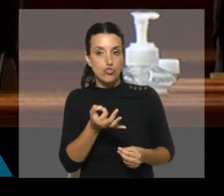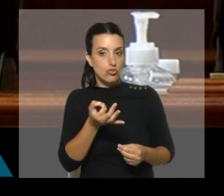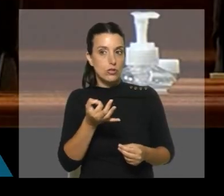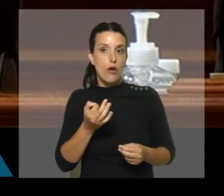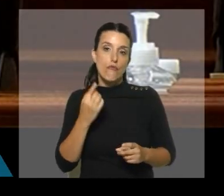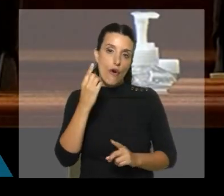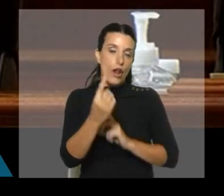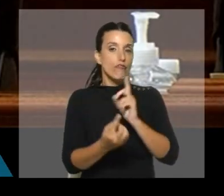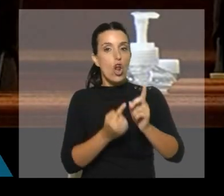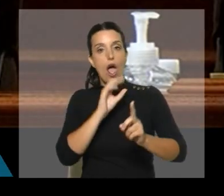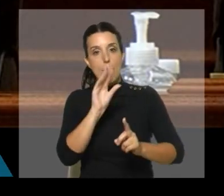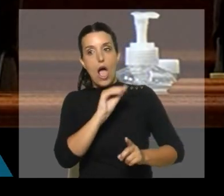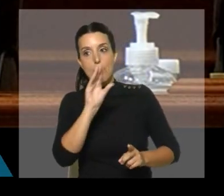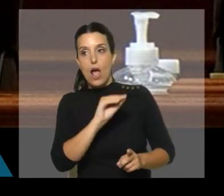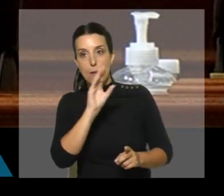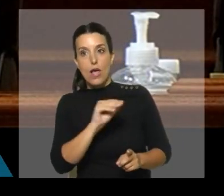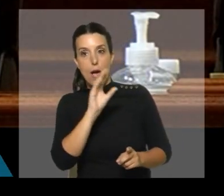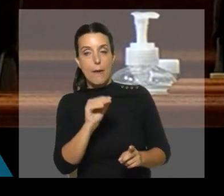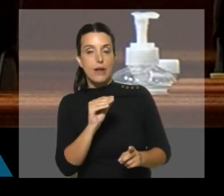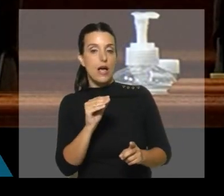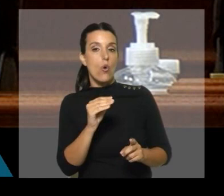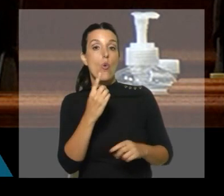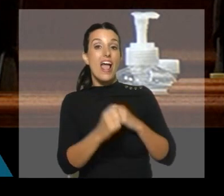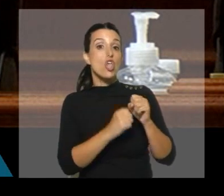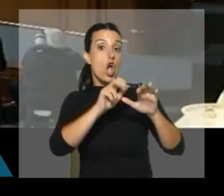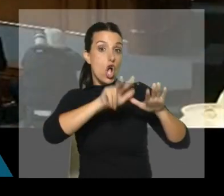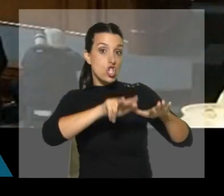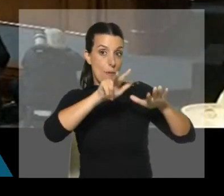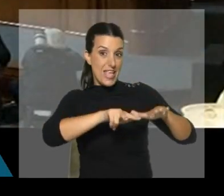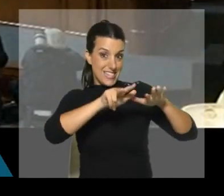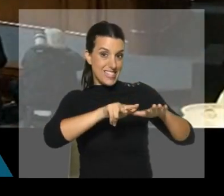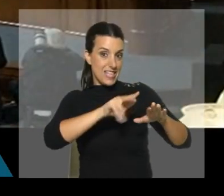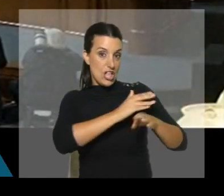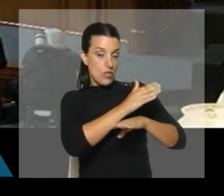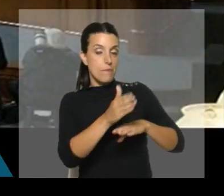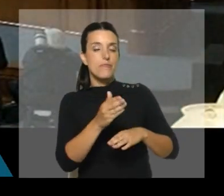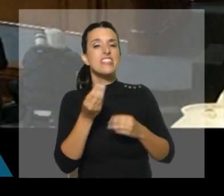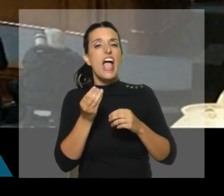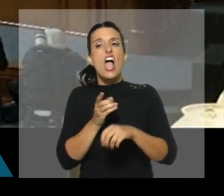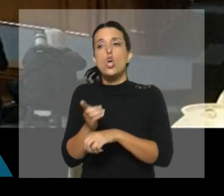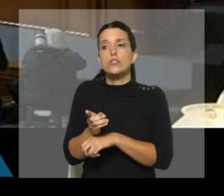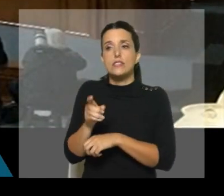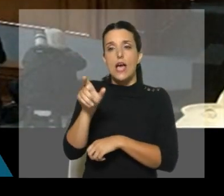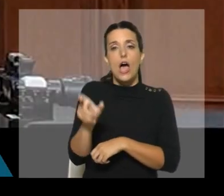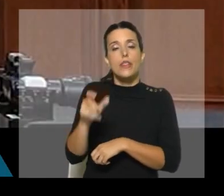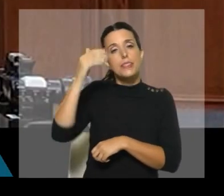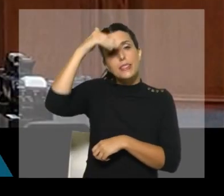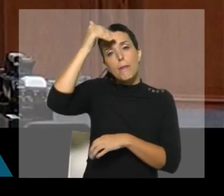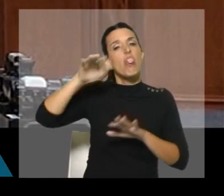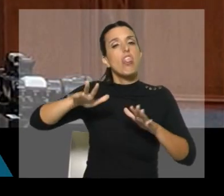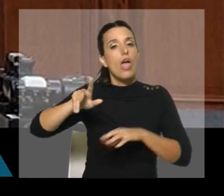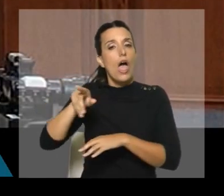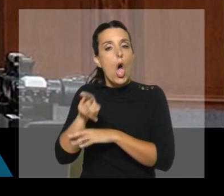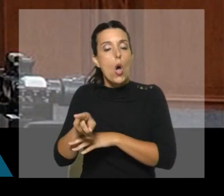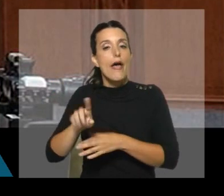proceso tan mediatizado de un año y ocho meses. ¿De qué lo acusan al expresidente Donald Trump? De